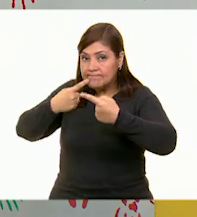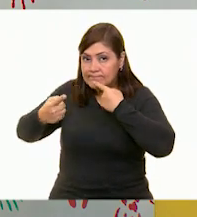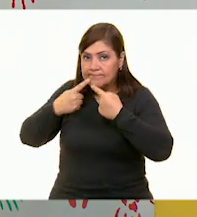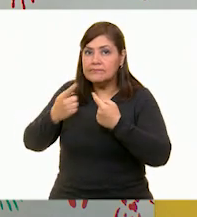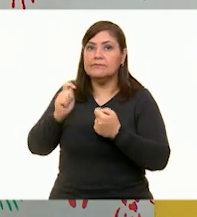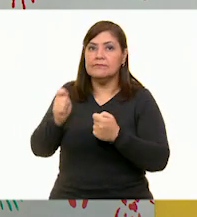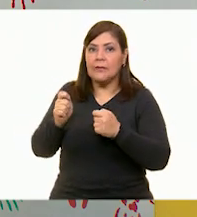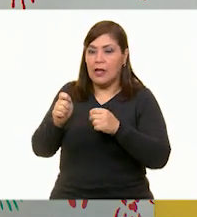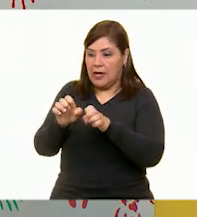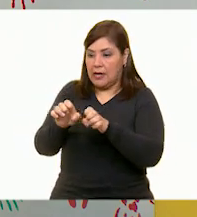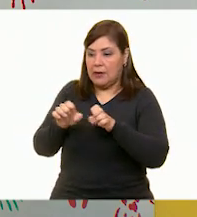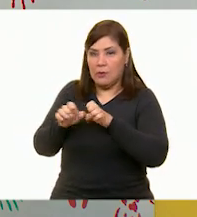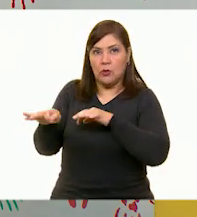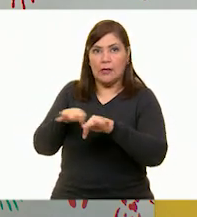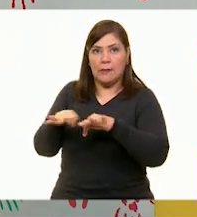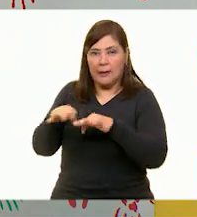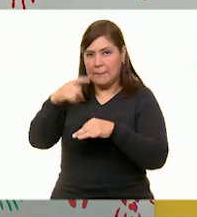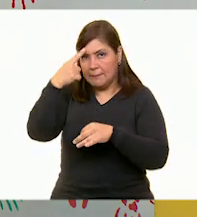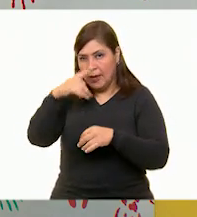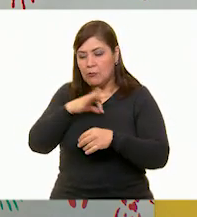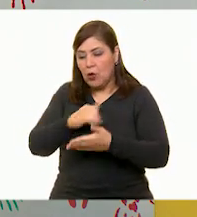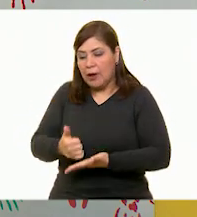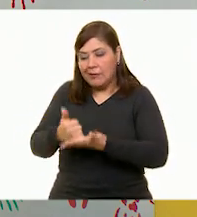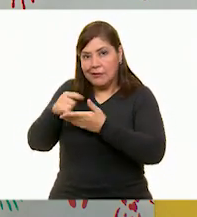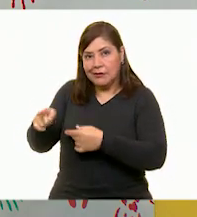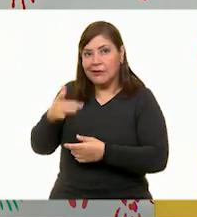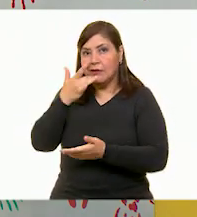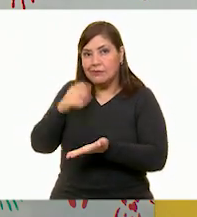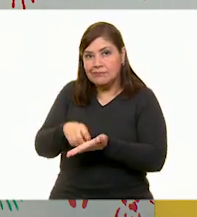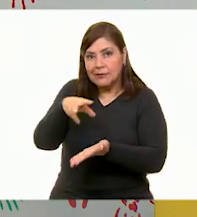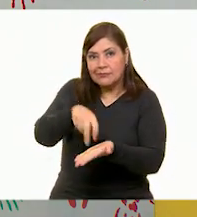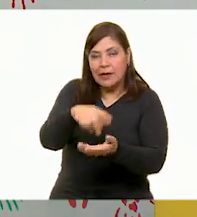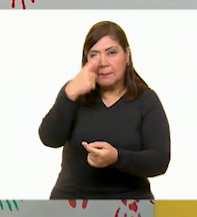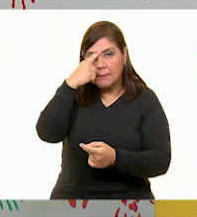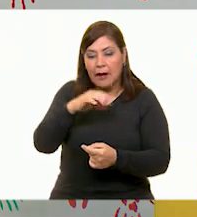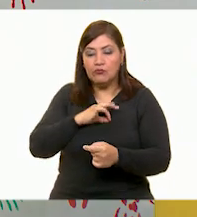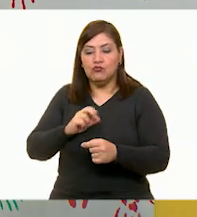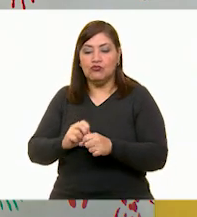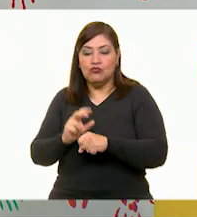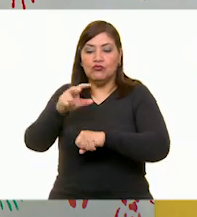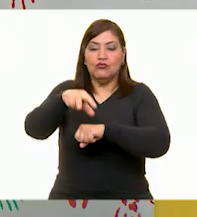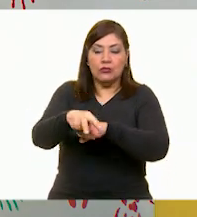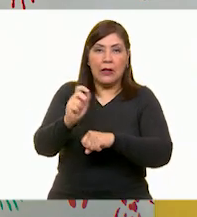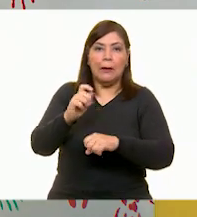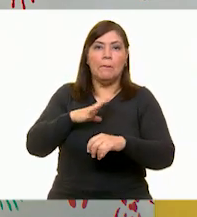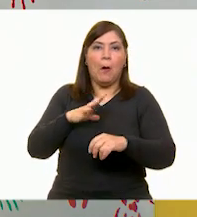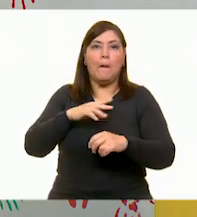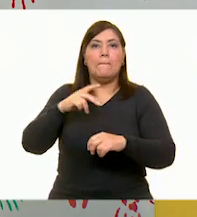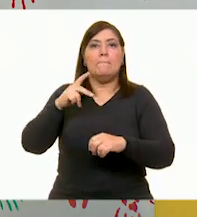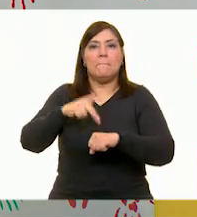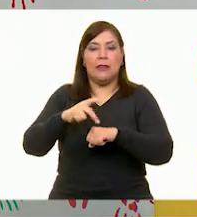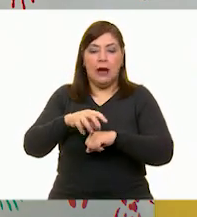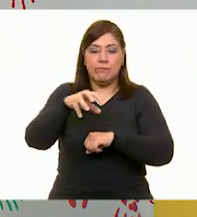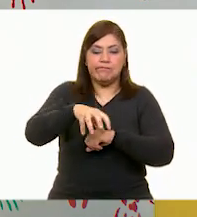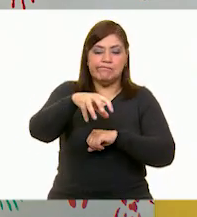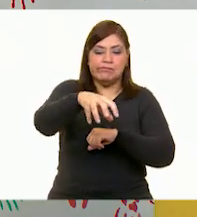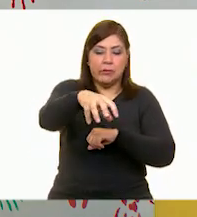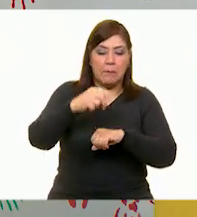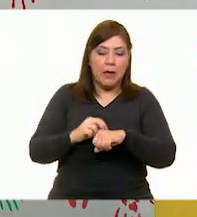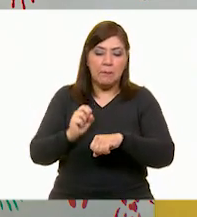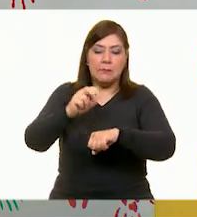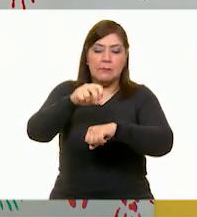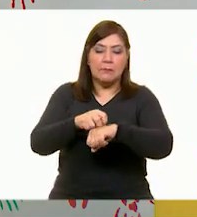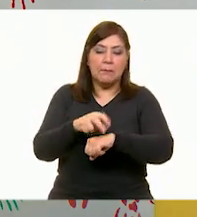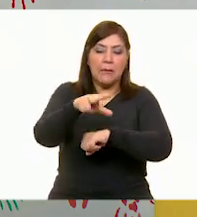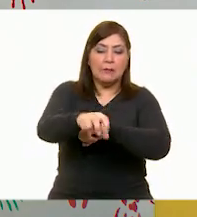equipo o en grupo para ayudar a avanzar a la ranita hacia la siguiente piedra. Vamos a ir de piedra en piedra para que pueda cruzar. Entonces,